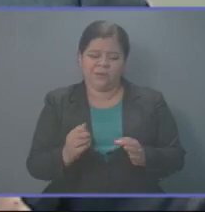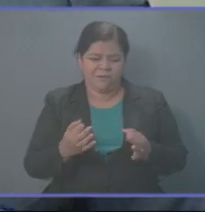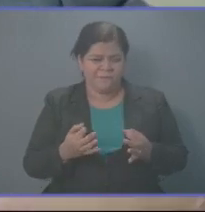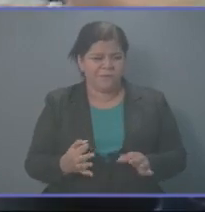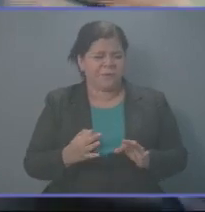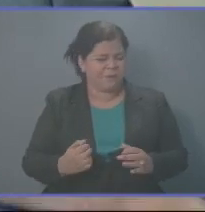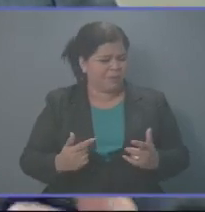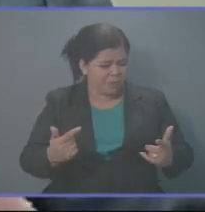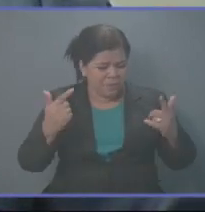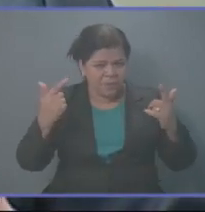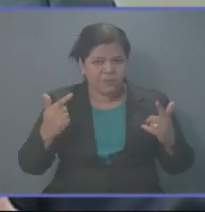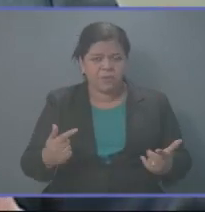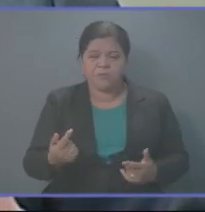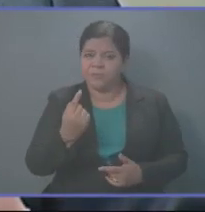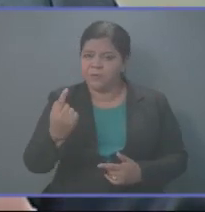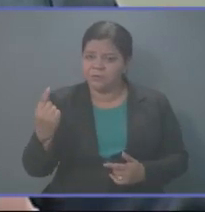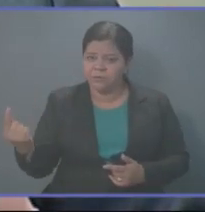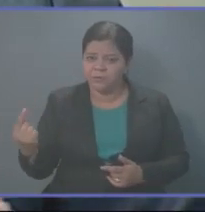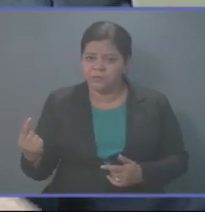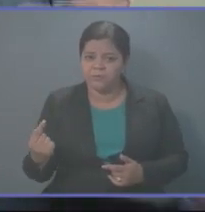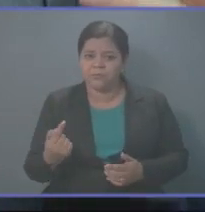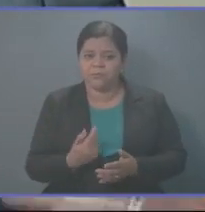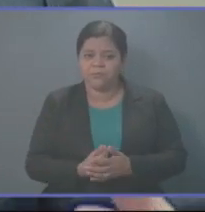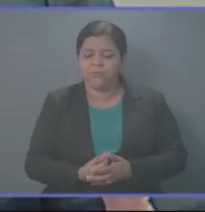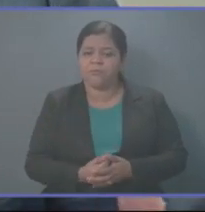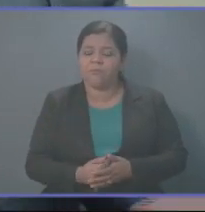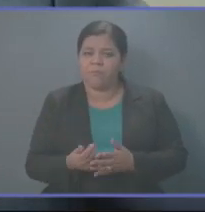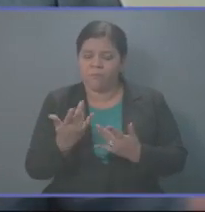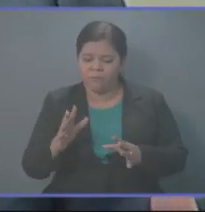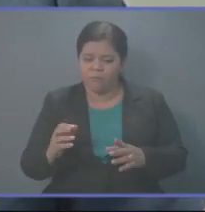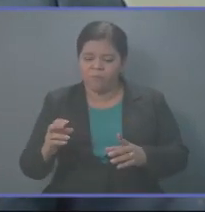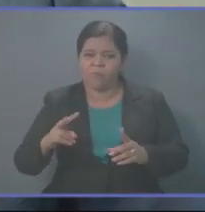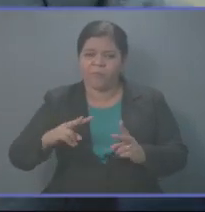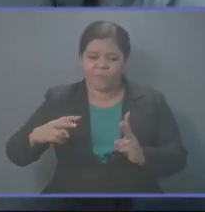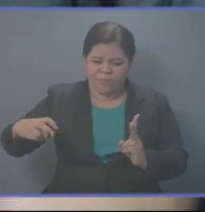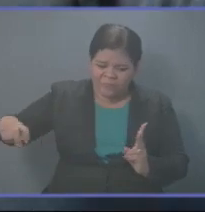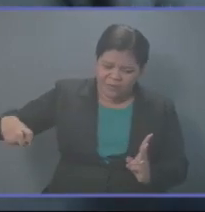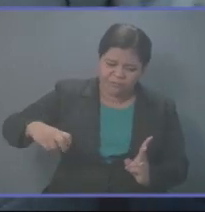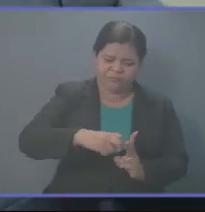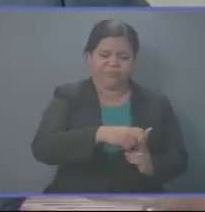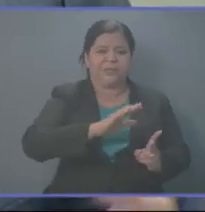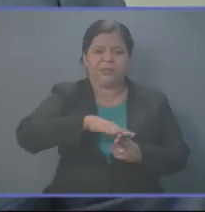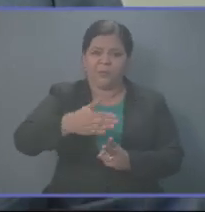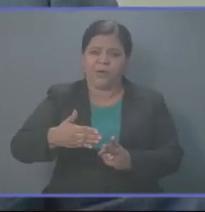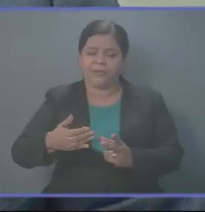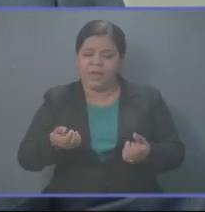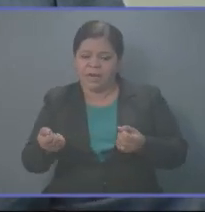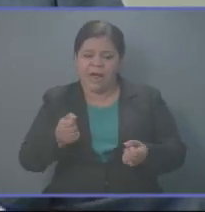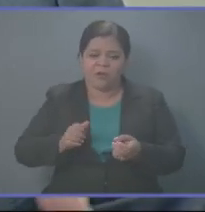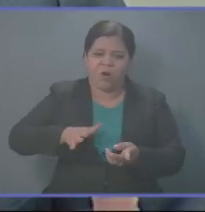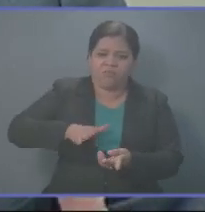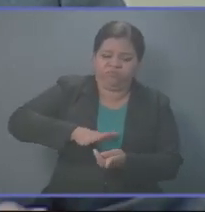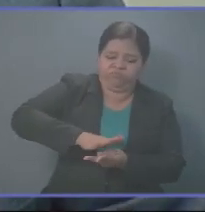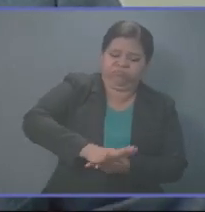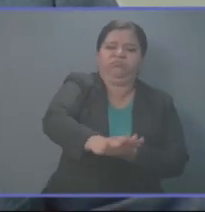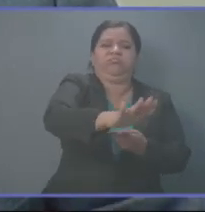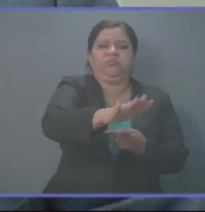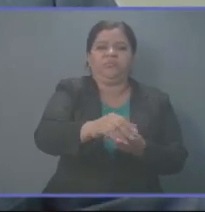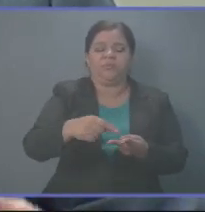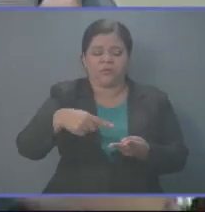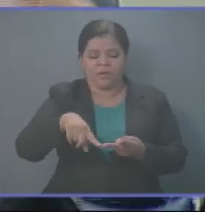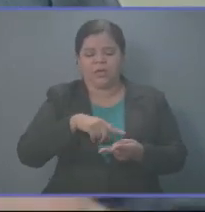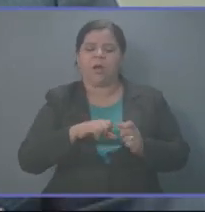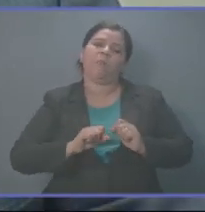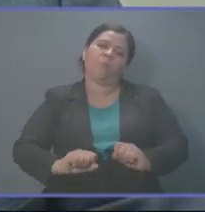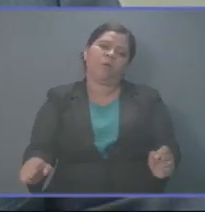brutal por unos sujetos que les atropellaron y después les repasaron encima el vehículo asesinando dos miembros de la